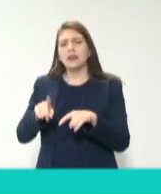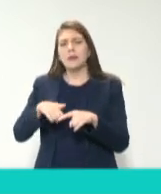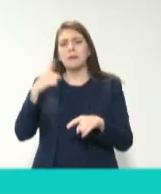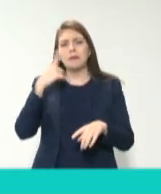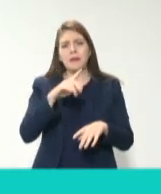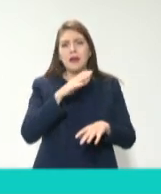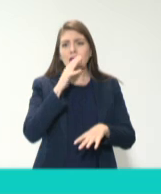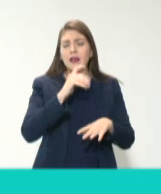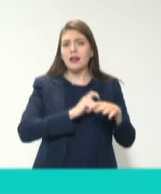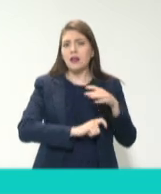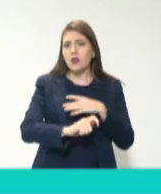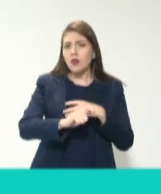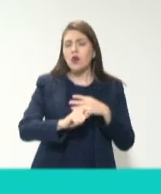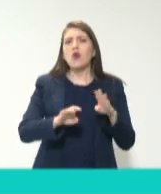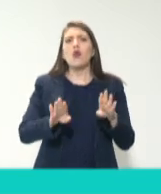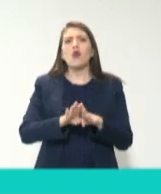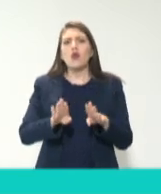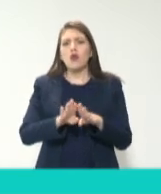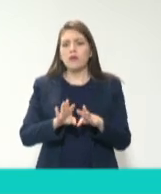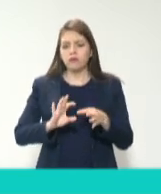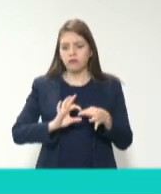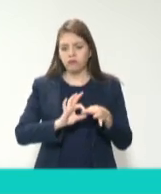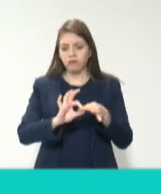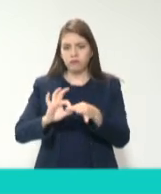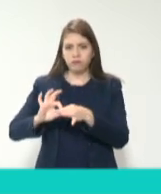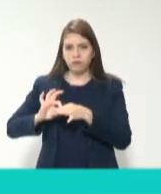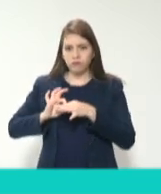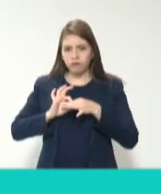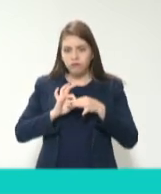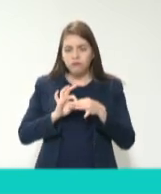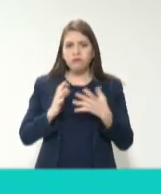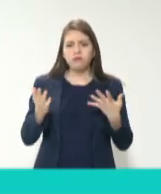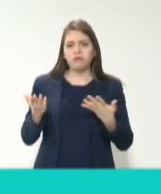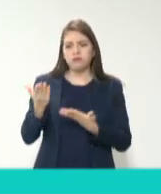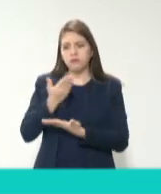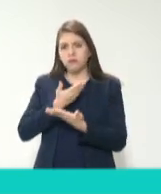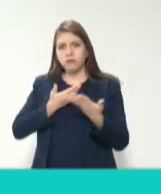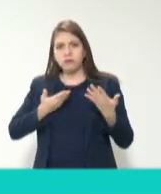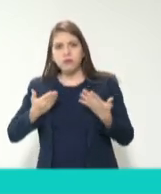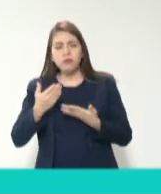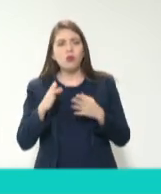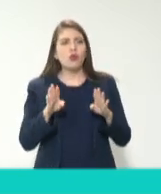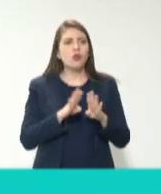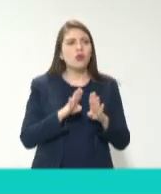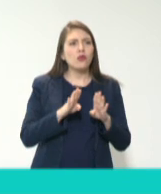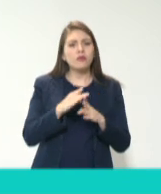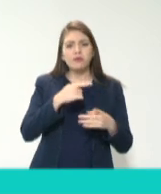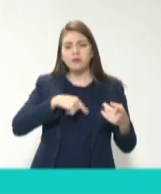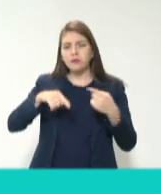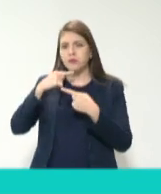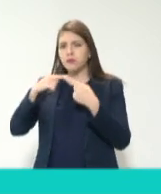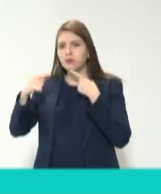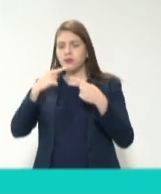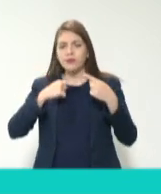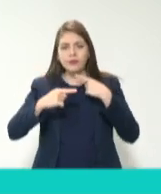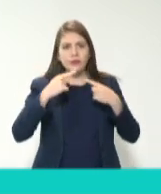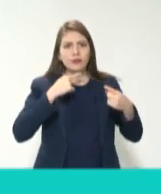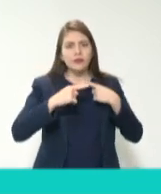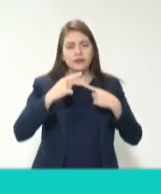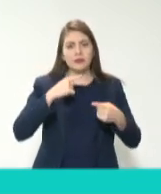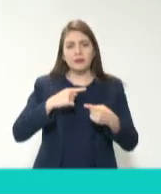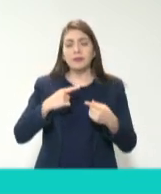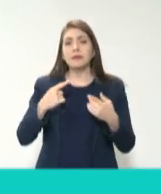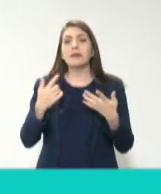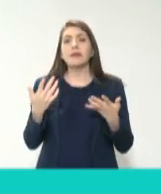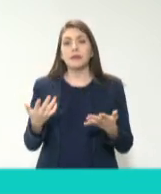corrupción, cómo deben coordinarse, cómo deben interactuar, cómo deben hablarse y ahorita lo vemos más adelante. Entonces,